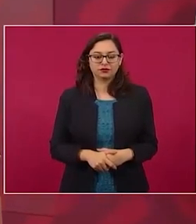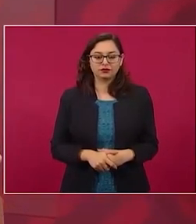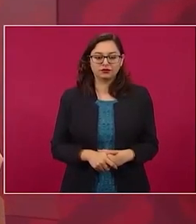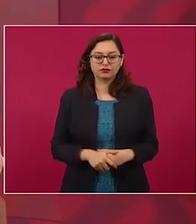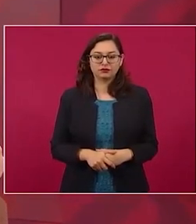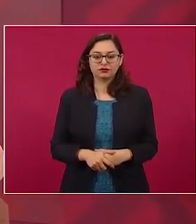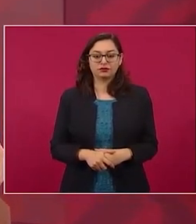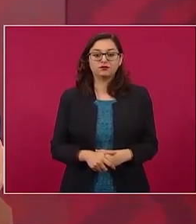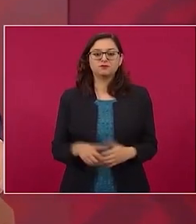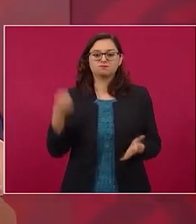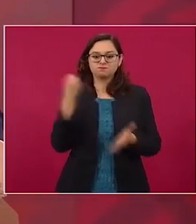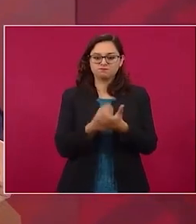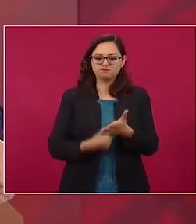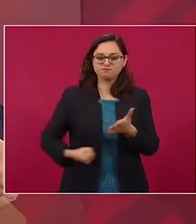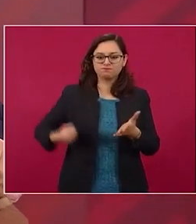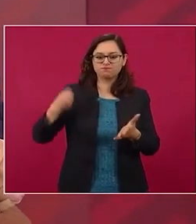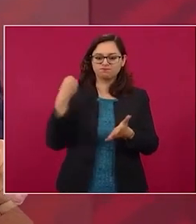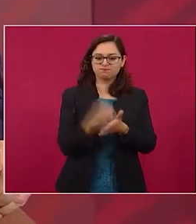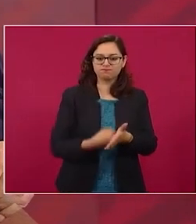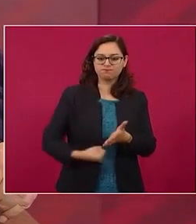Y lo logramos.